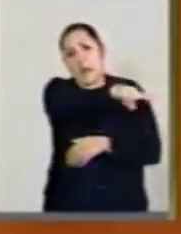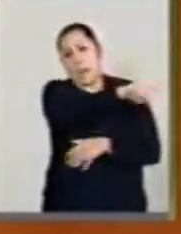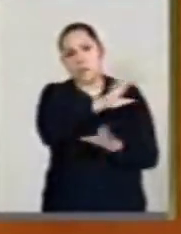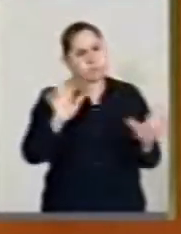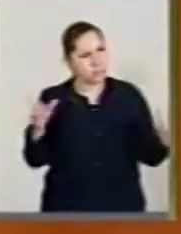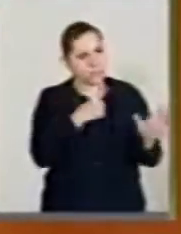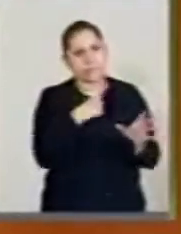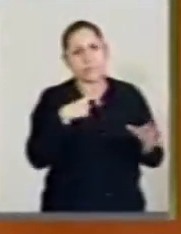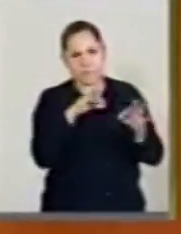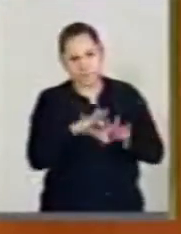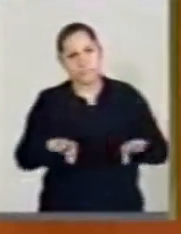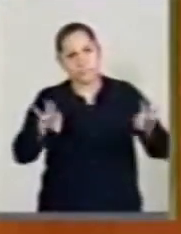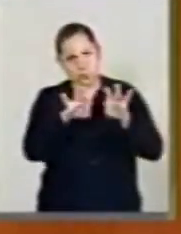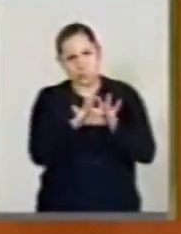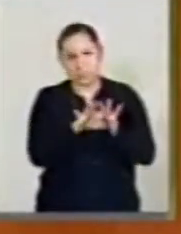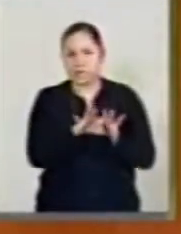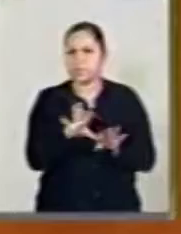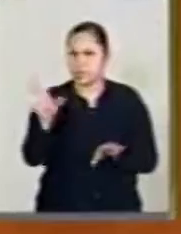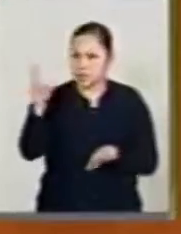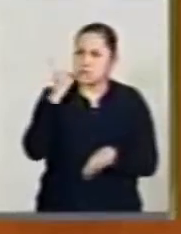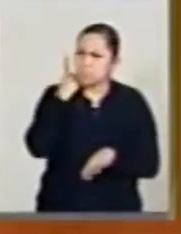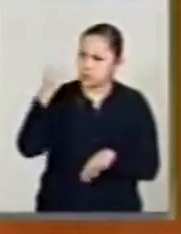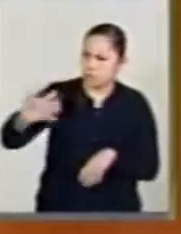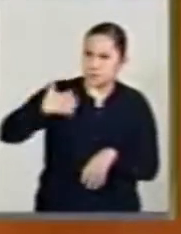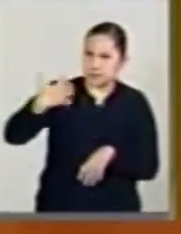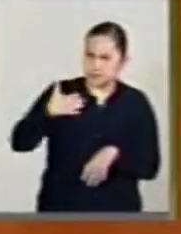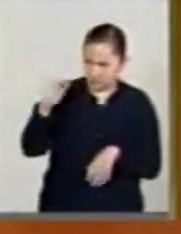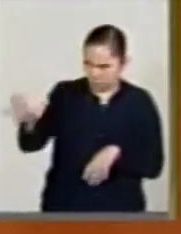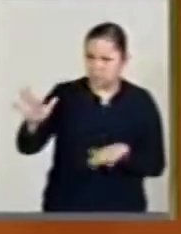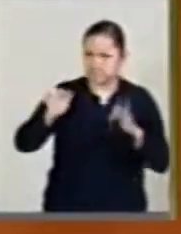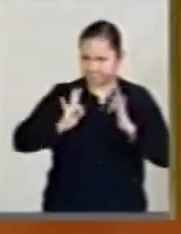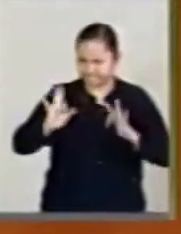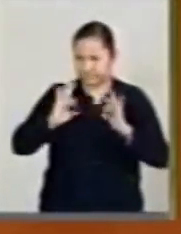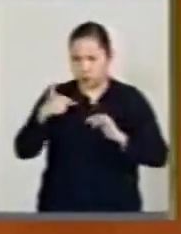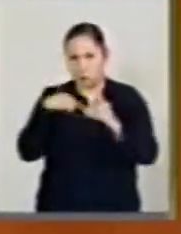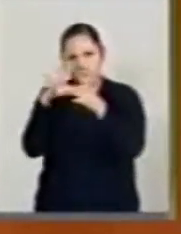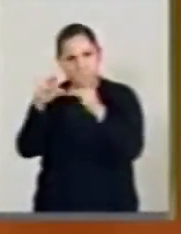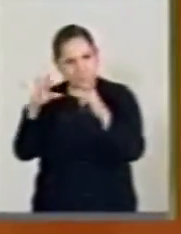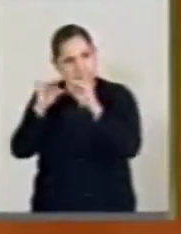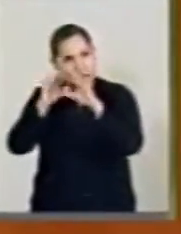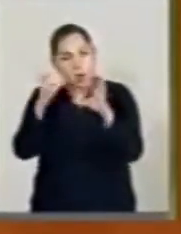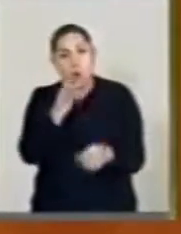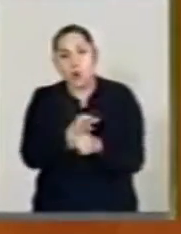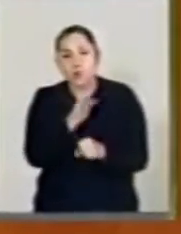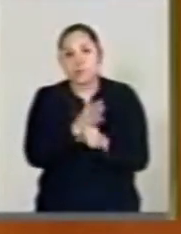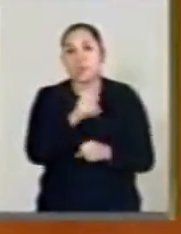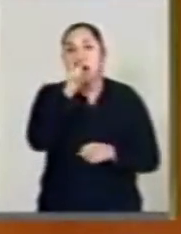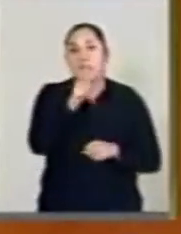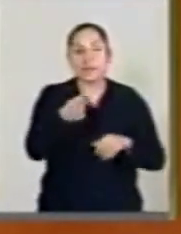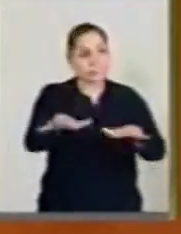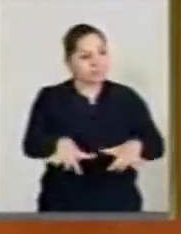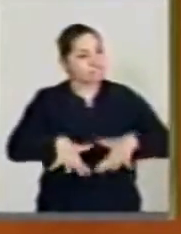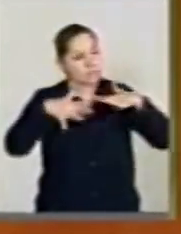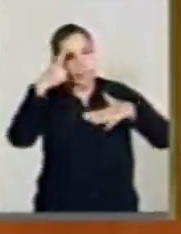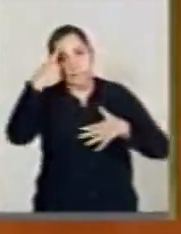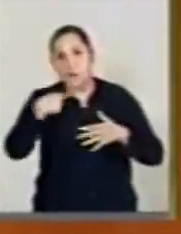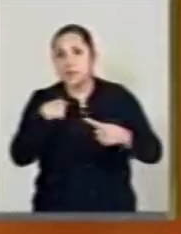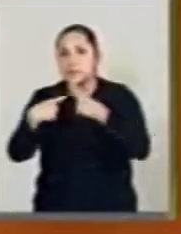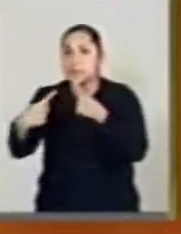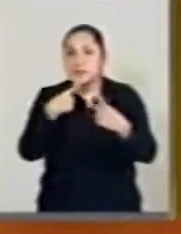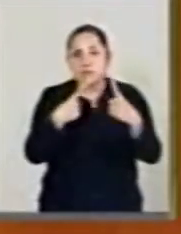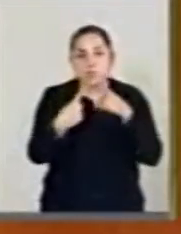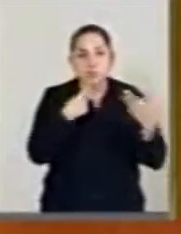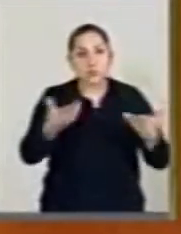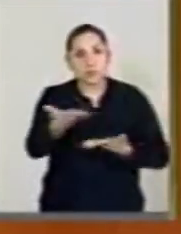diputado, no se moleste por lo que le estoy diciendo. Este es un espacio de discusión y ojalá si lo asuman, les